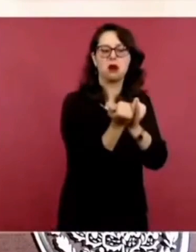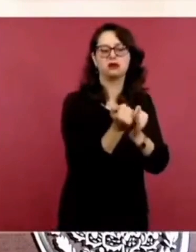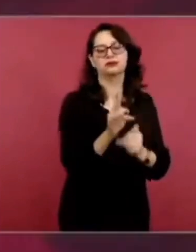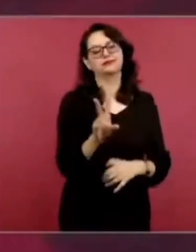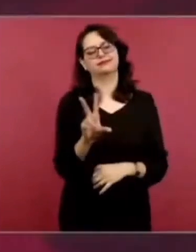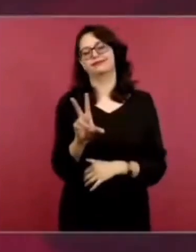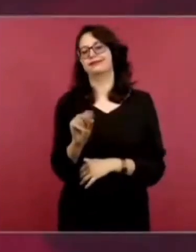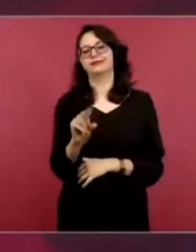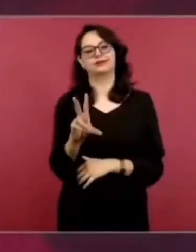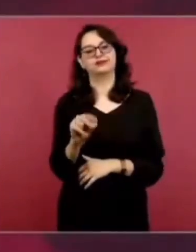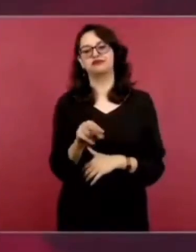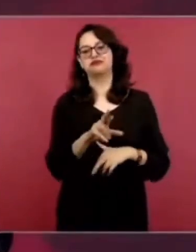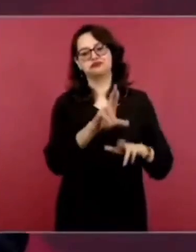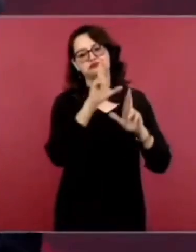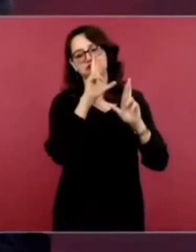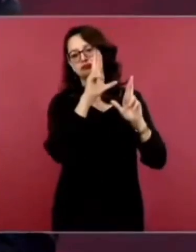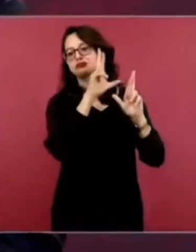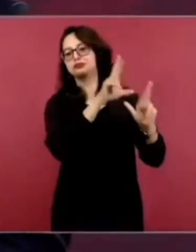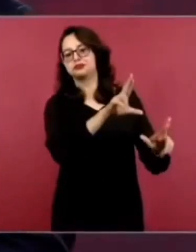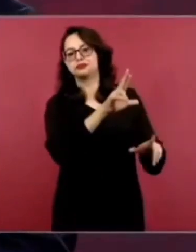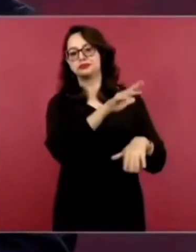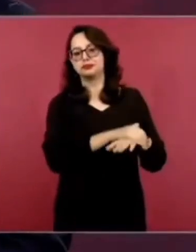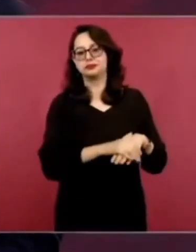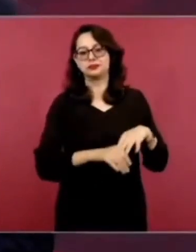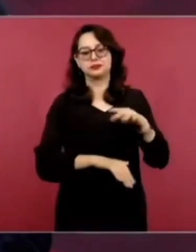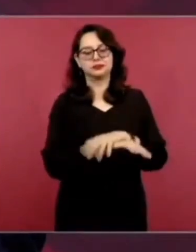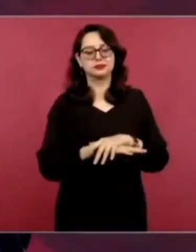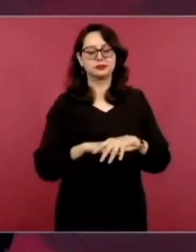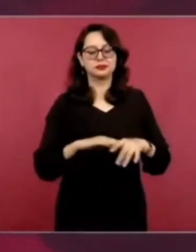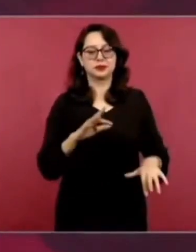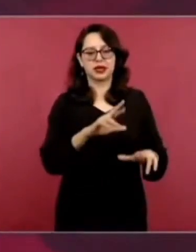Yo respeto mucho a quienes